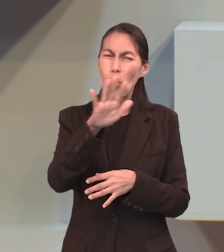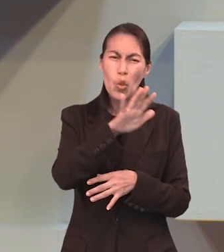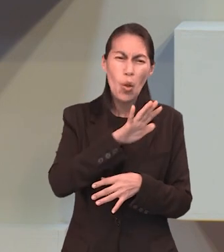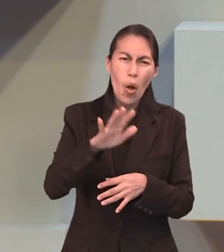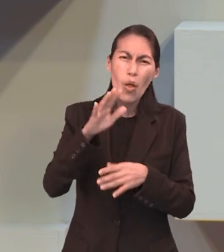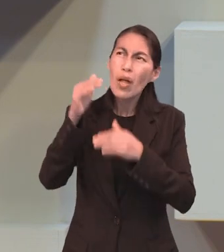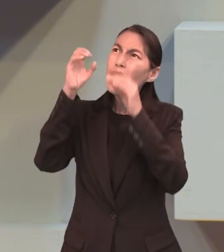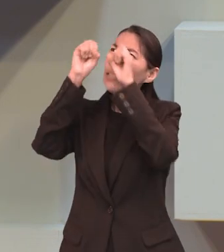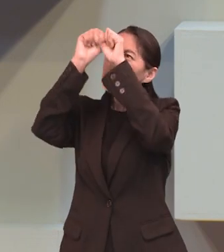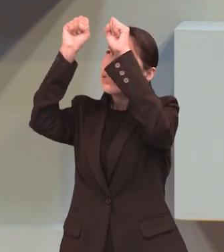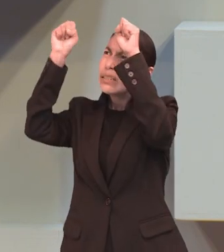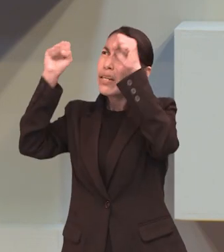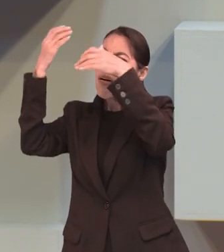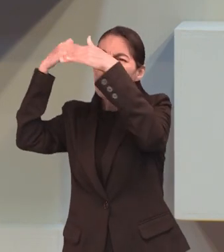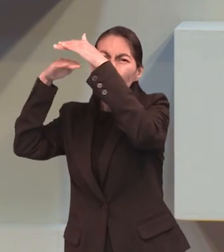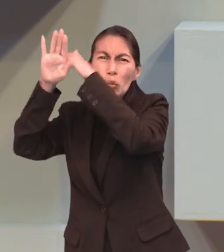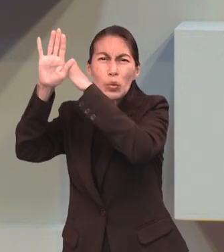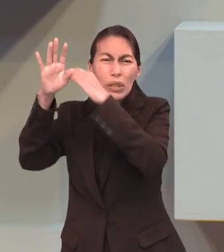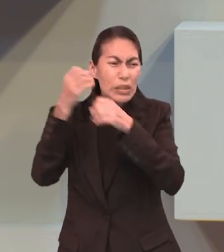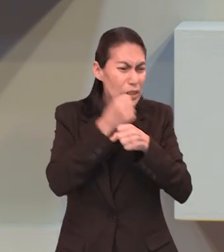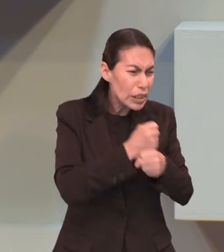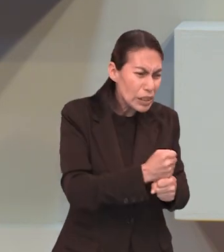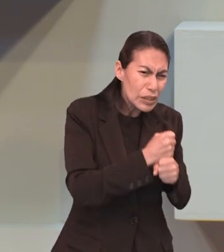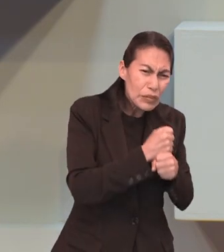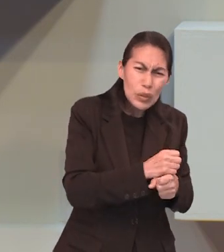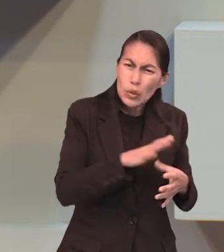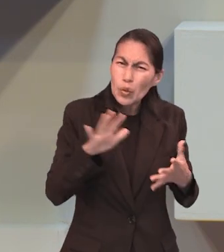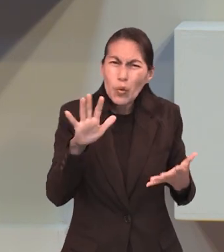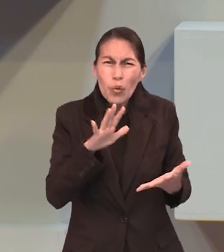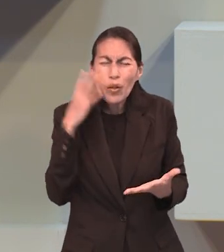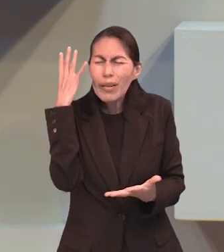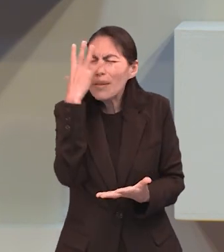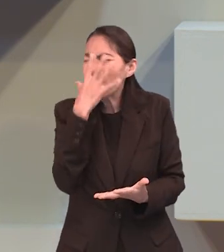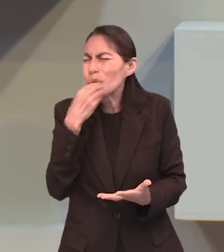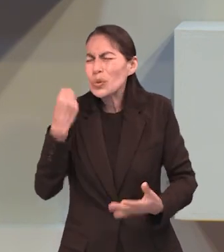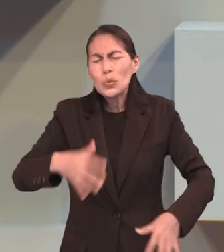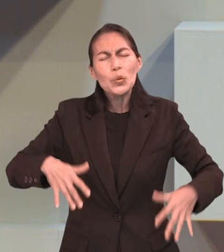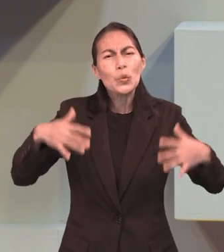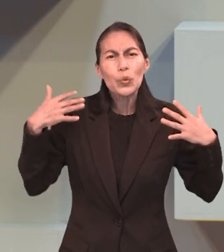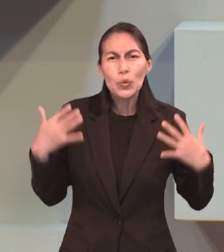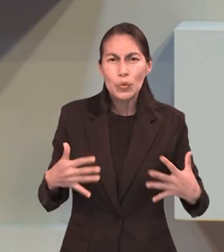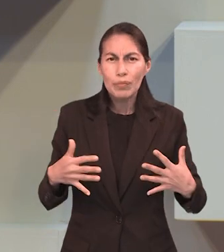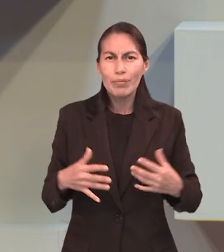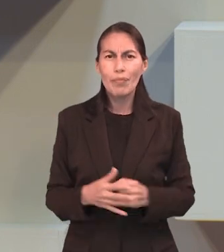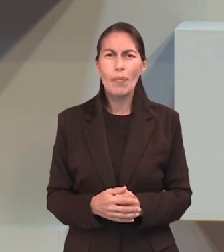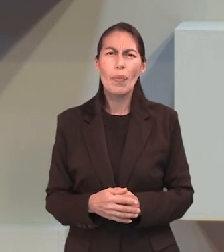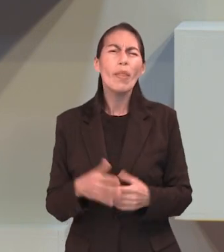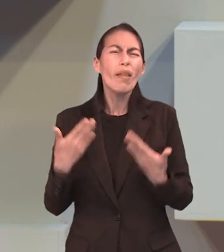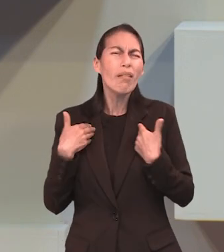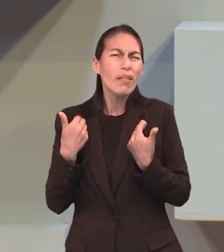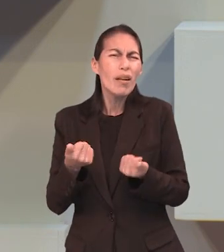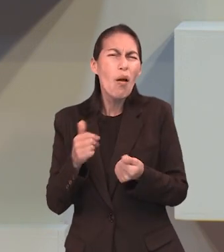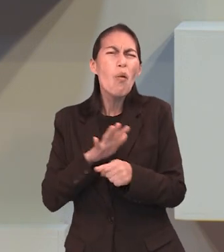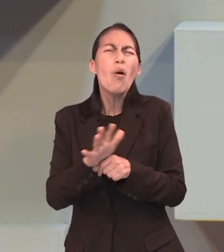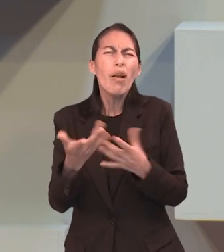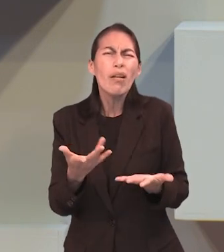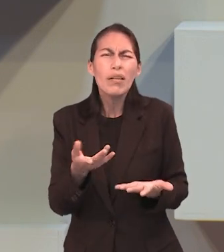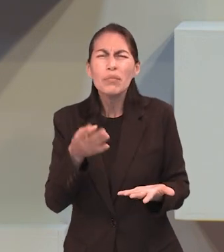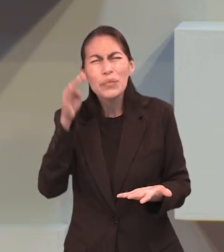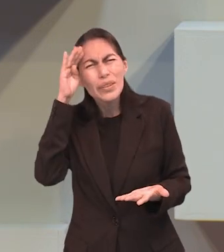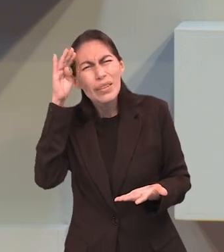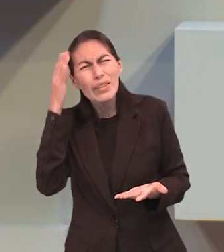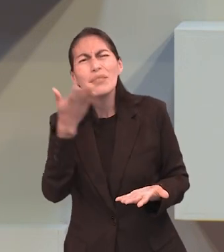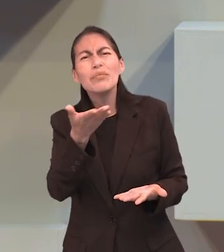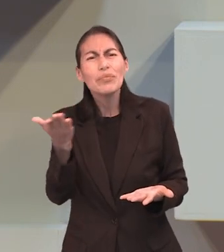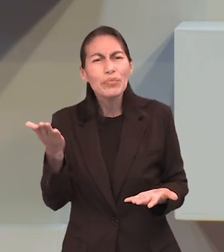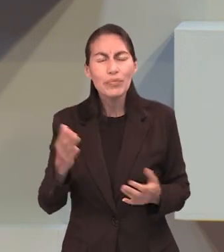de sacrificio del santuario trae unas ilustraciones muy hermosas que son para nosotros? ¿Qué